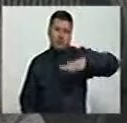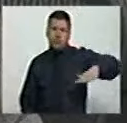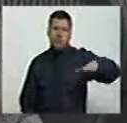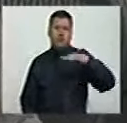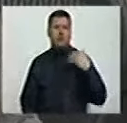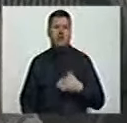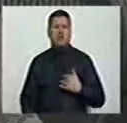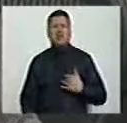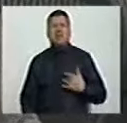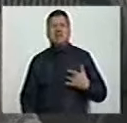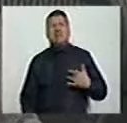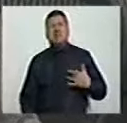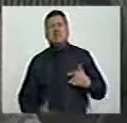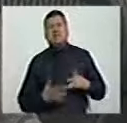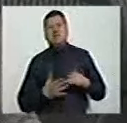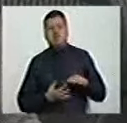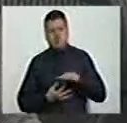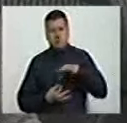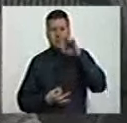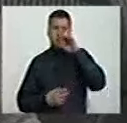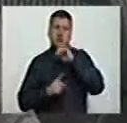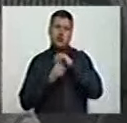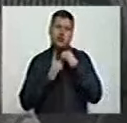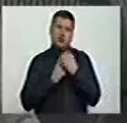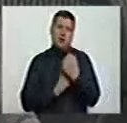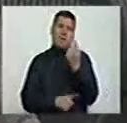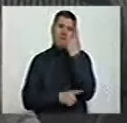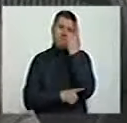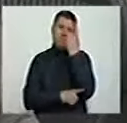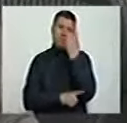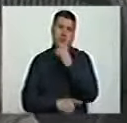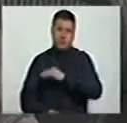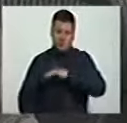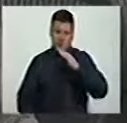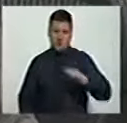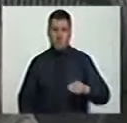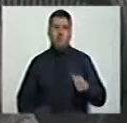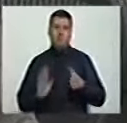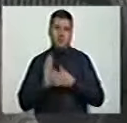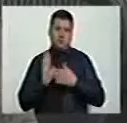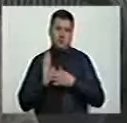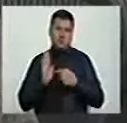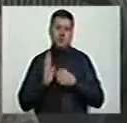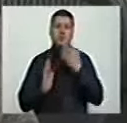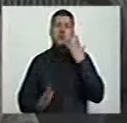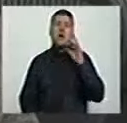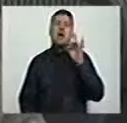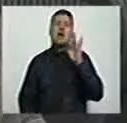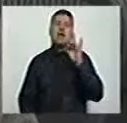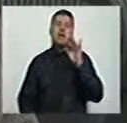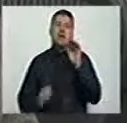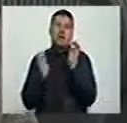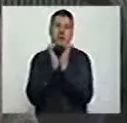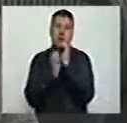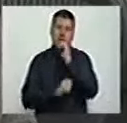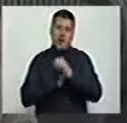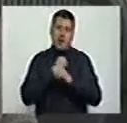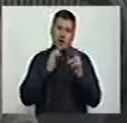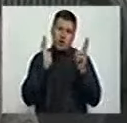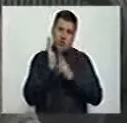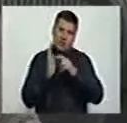dejó un vacío inmenso en el ámbito social y político de Antioquia con su partida este 15 de mayo de 2017.